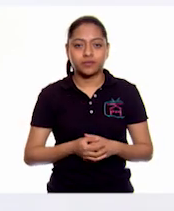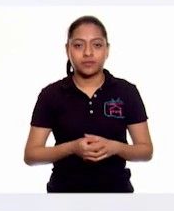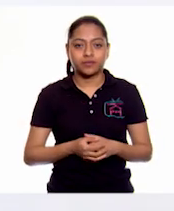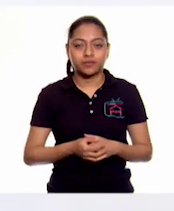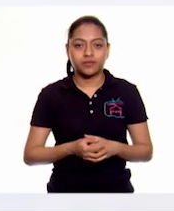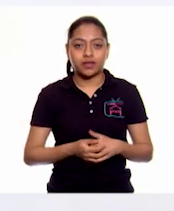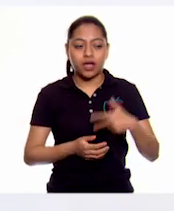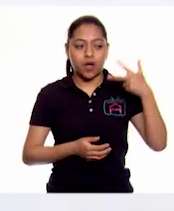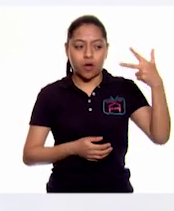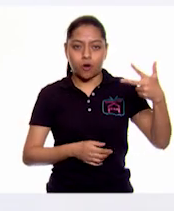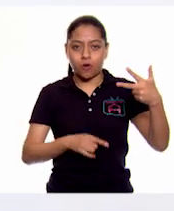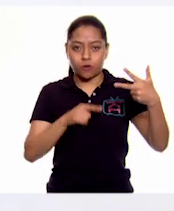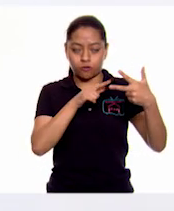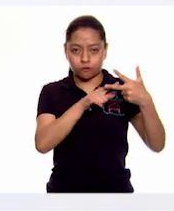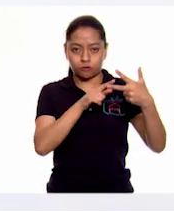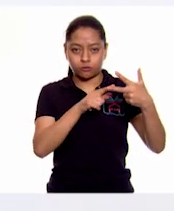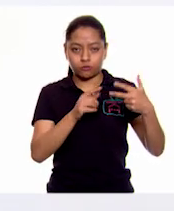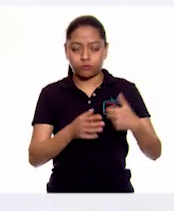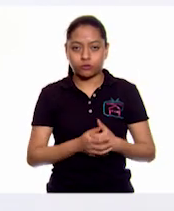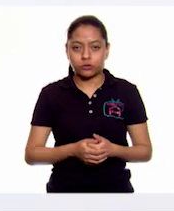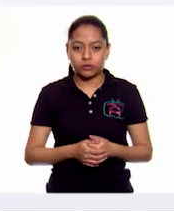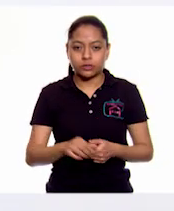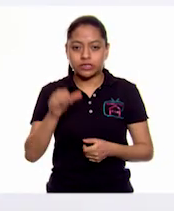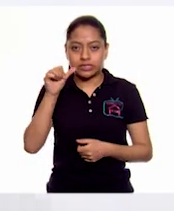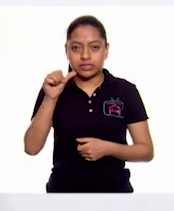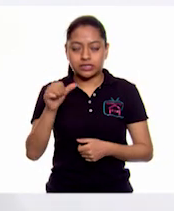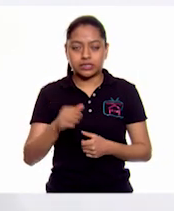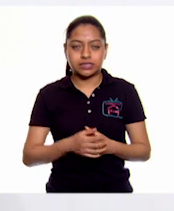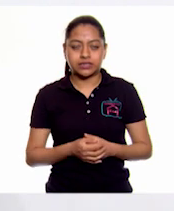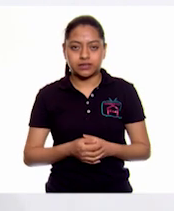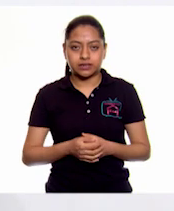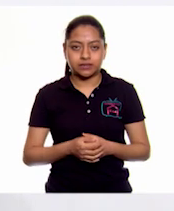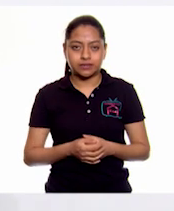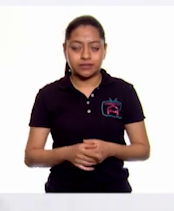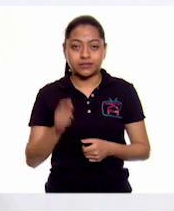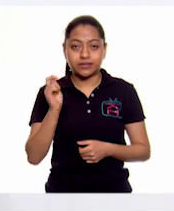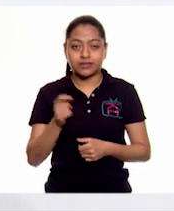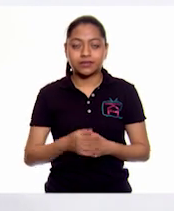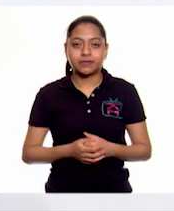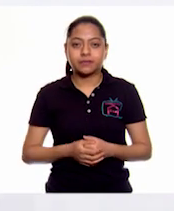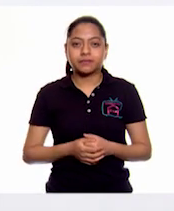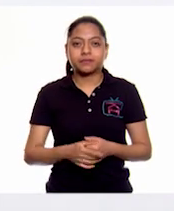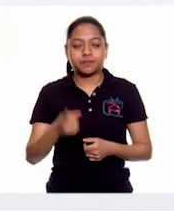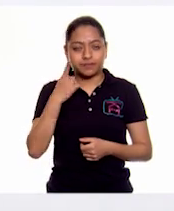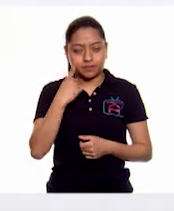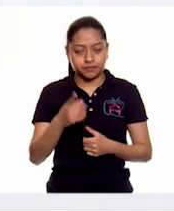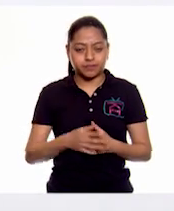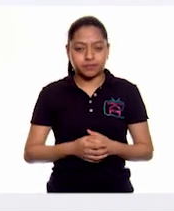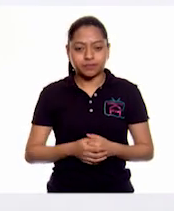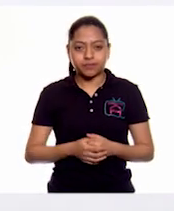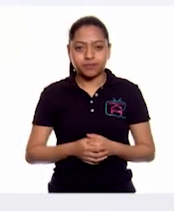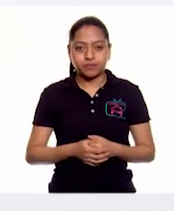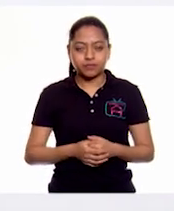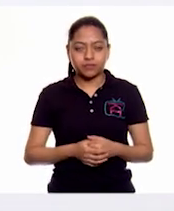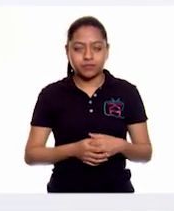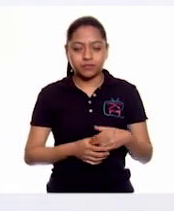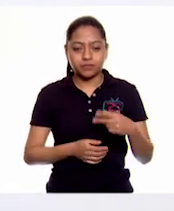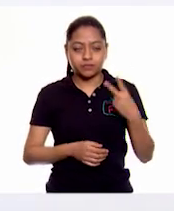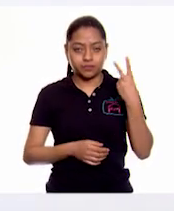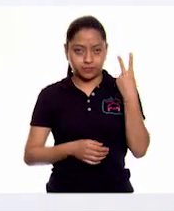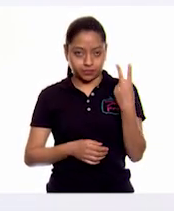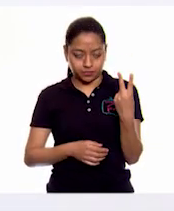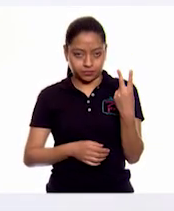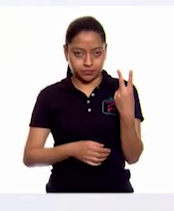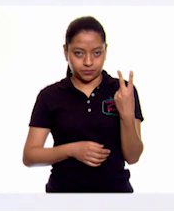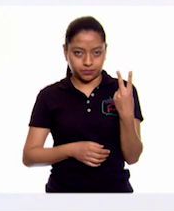ocho es un entero. Dieciséis serían dos enteros. enteros. Entonces, de dieciséis a dieciocho tenemos dos.